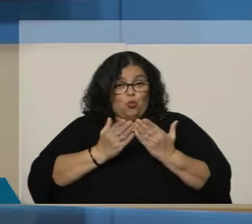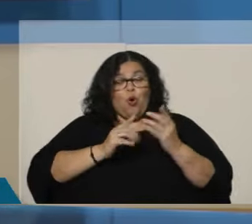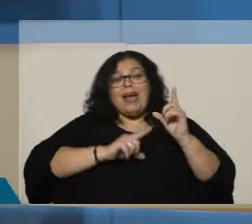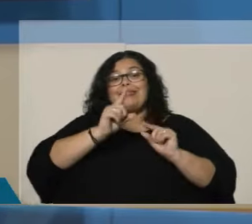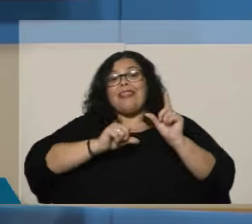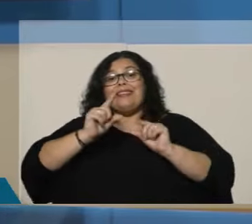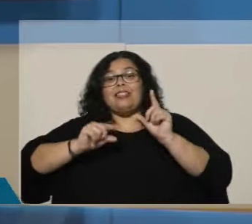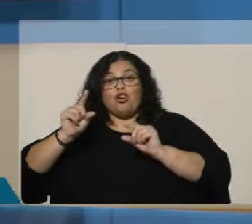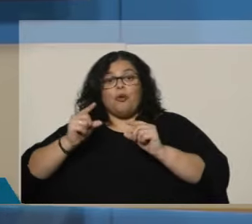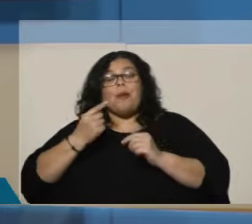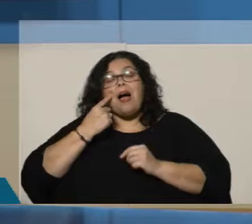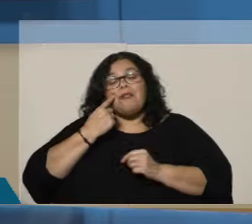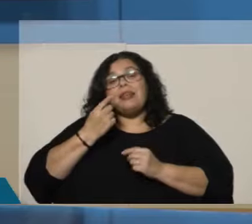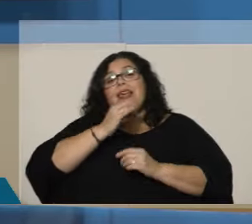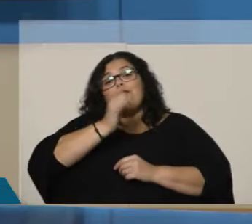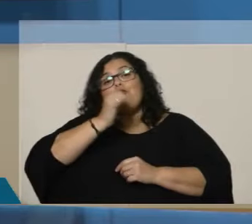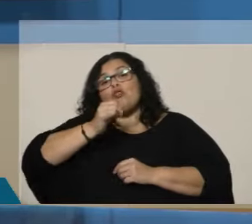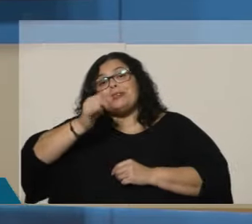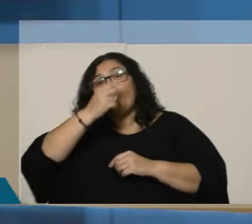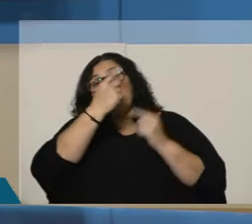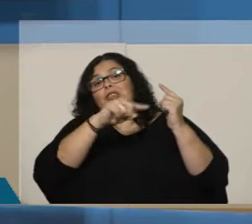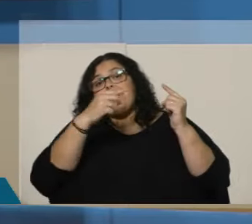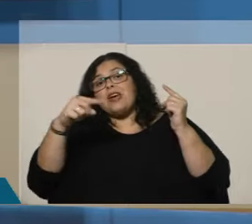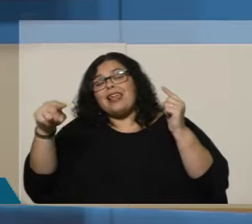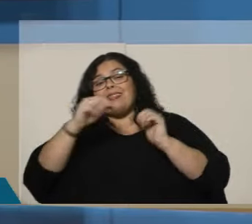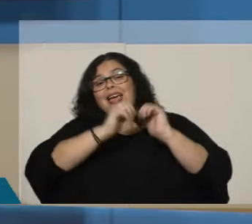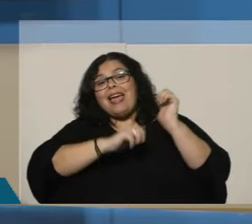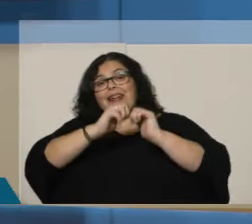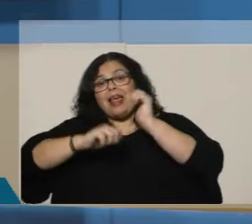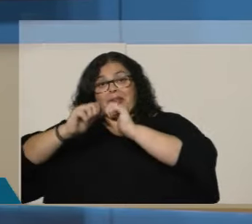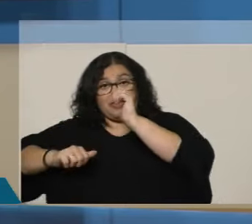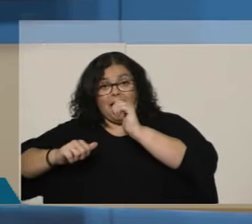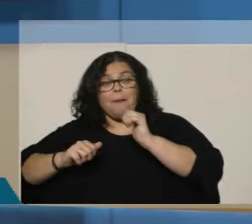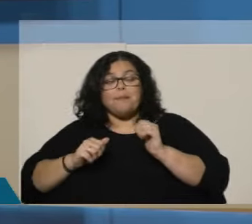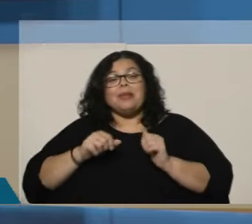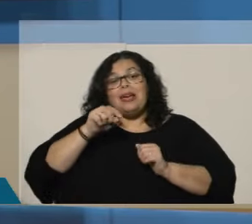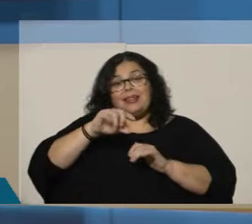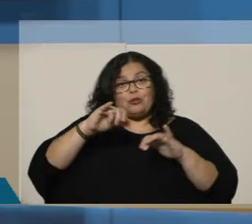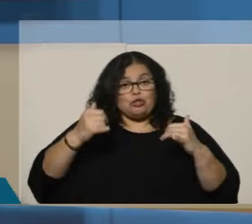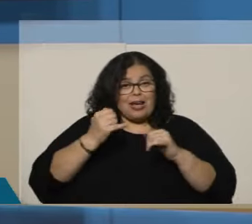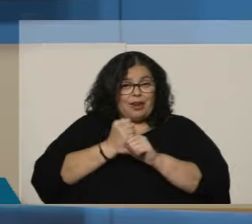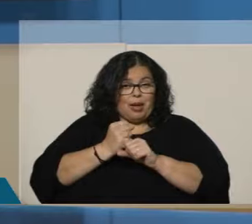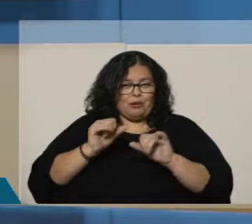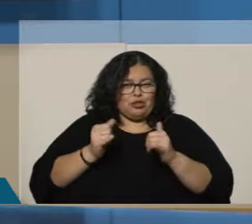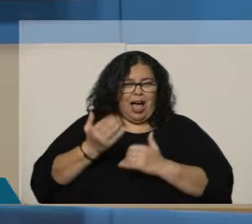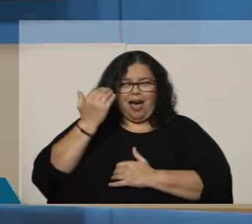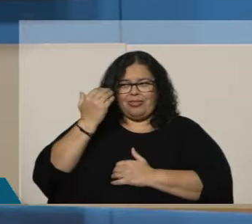información de los diferentes flujos de energía, un trabajo que ya se hace desde el año